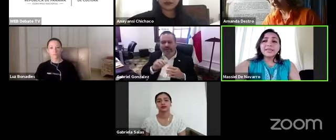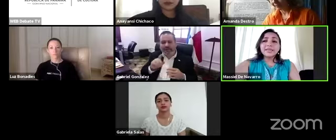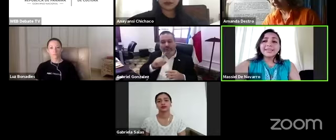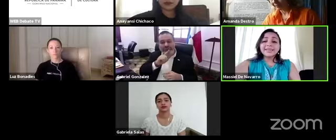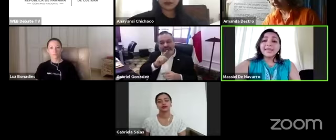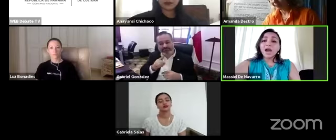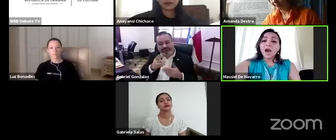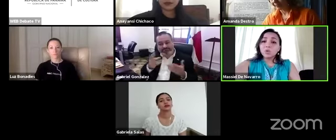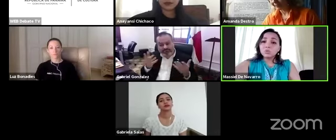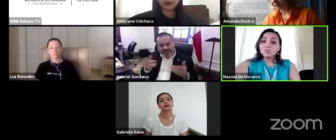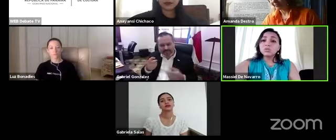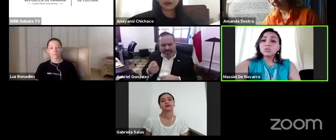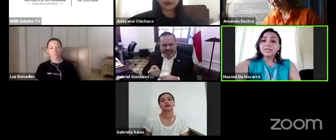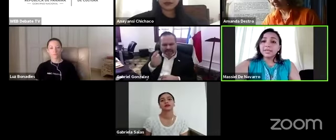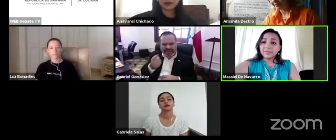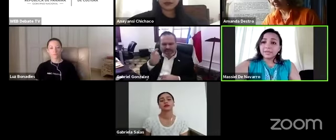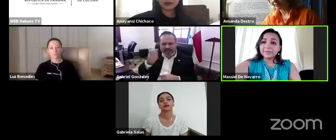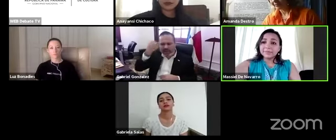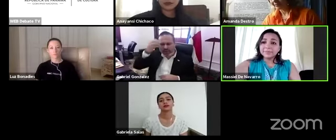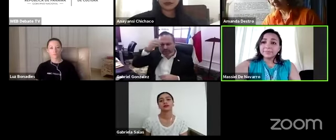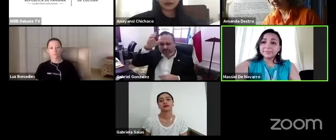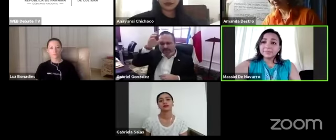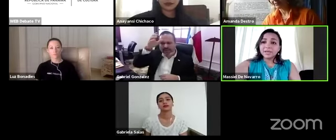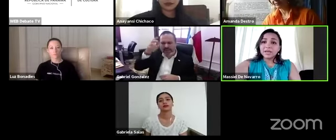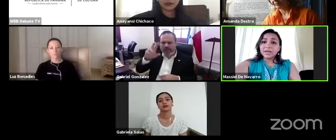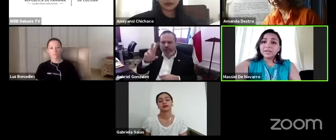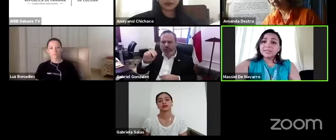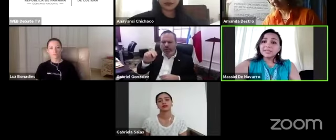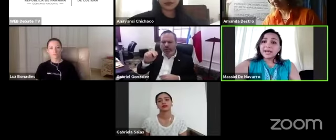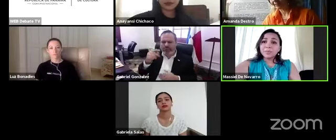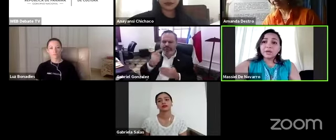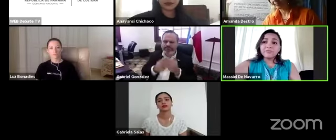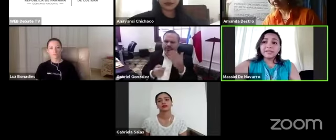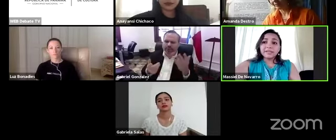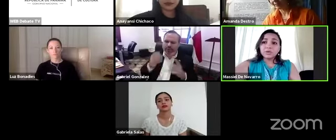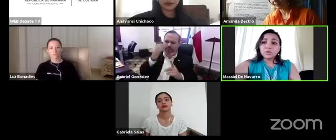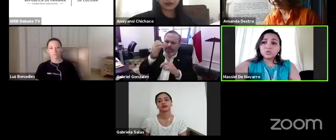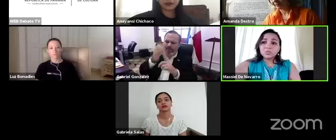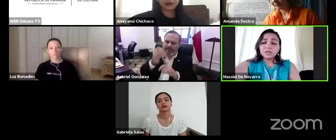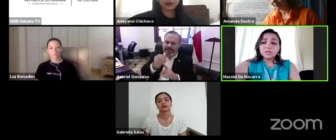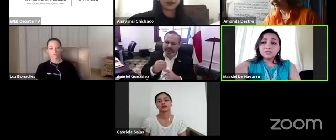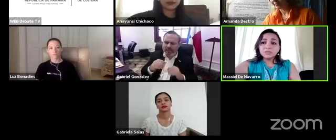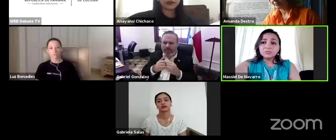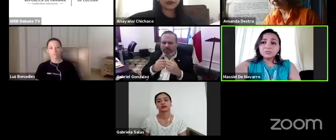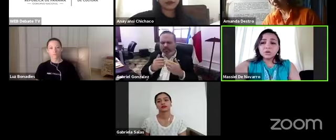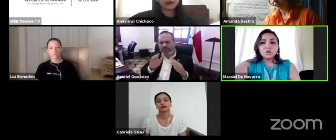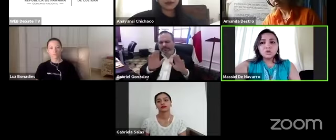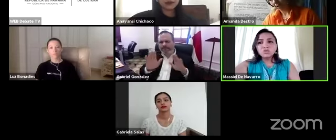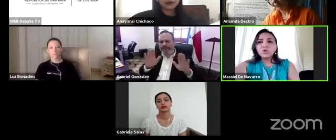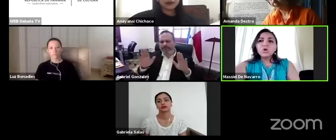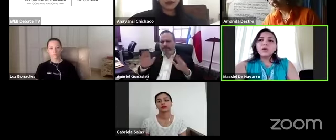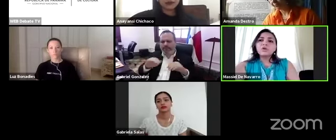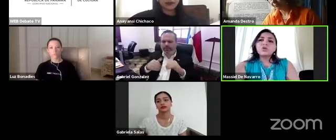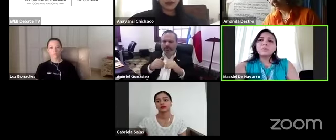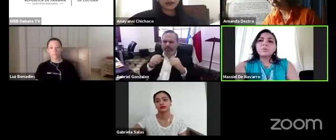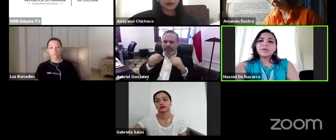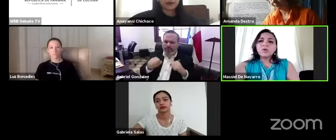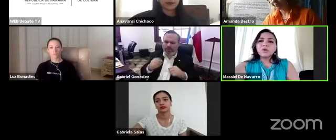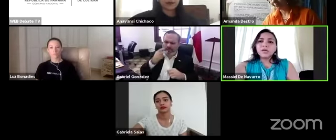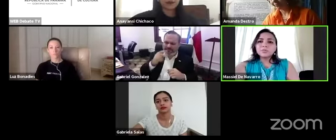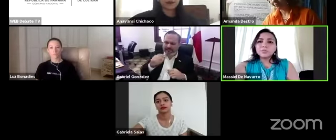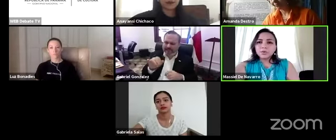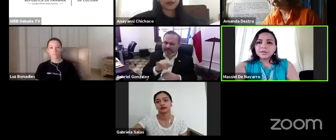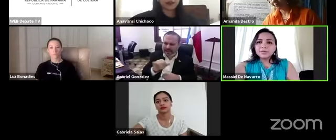una sociedad que aún discrimina quizás por la falta de conocimiento no sólo en los